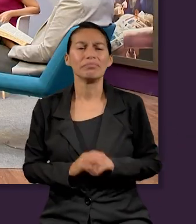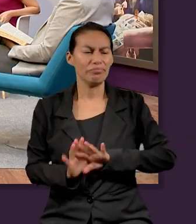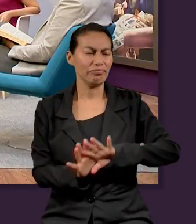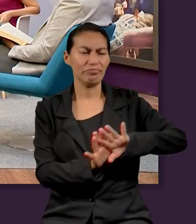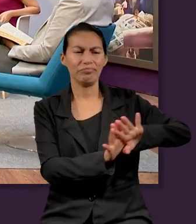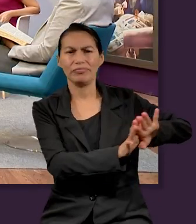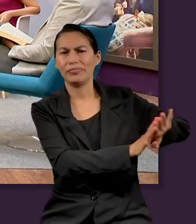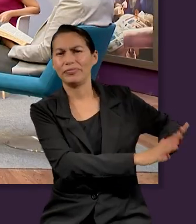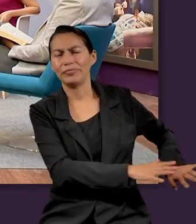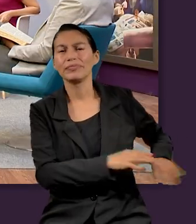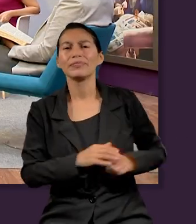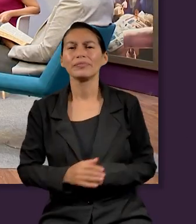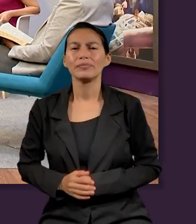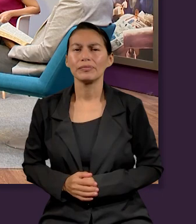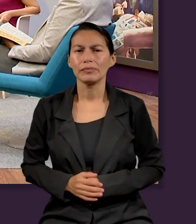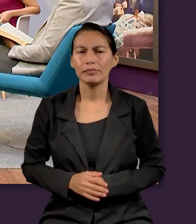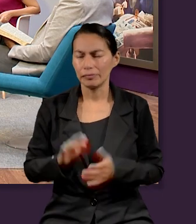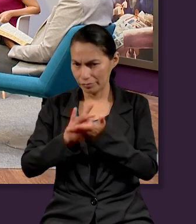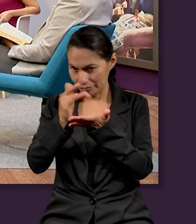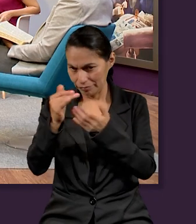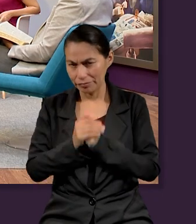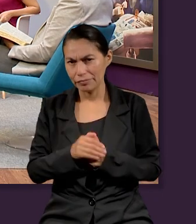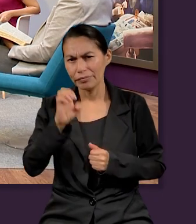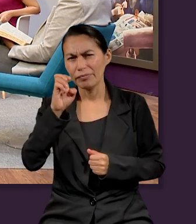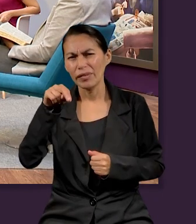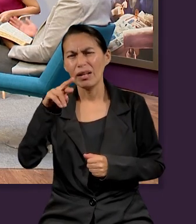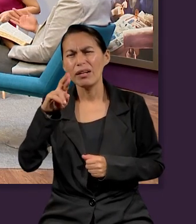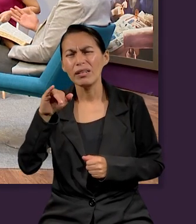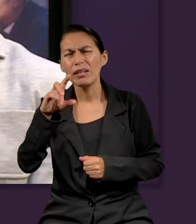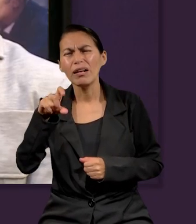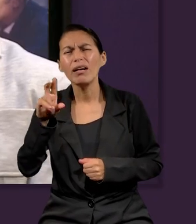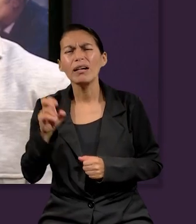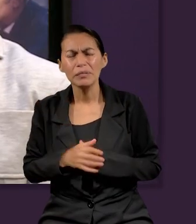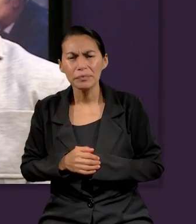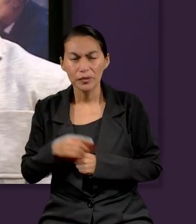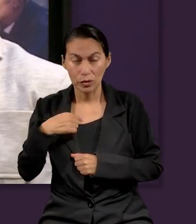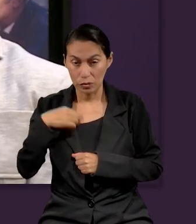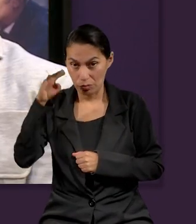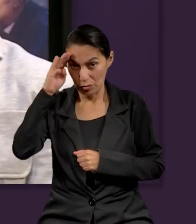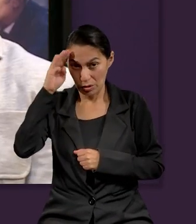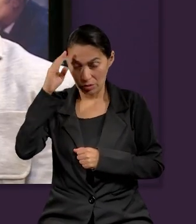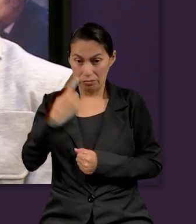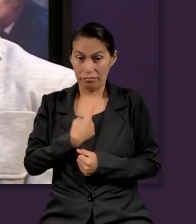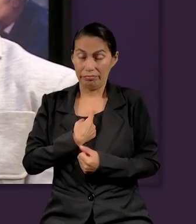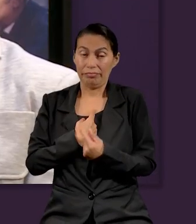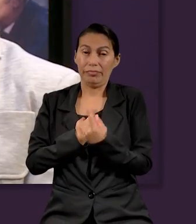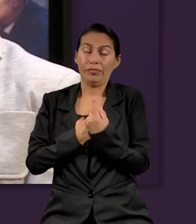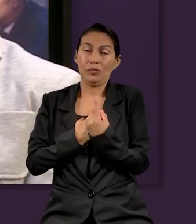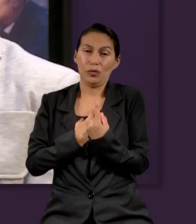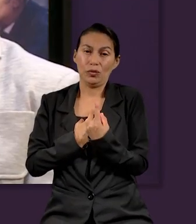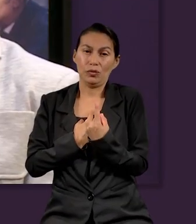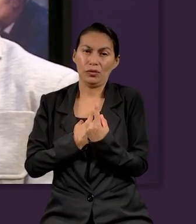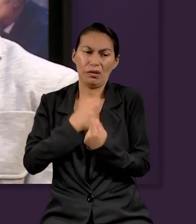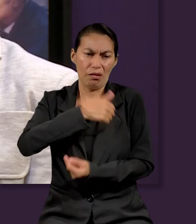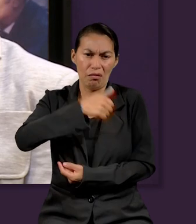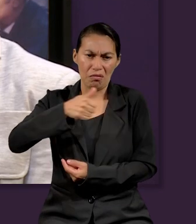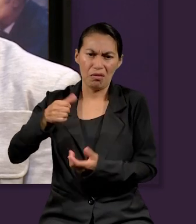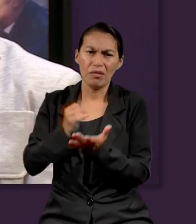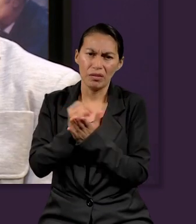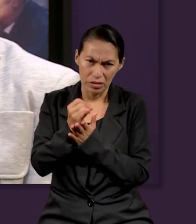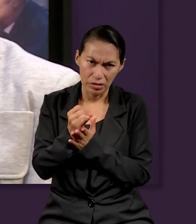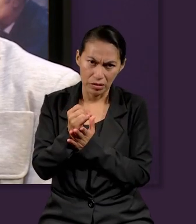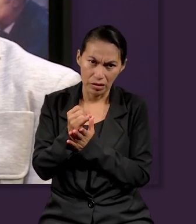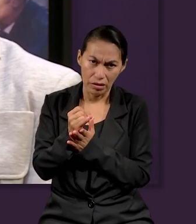salir de ahí. Muchas gracias, Enrique. Yo creo que es individual esta batalla, como usted mencionó, y es individual y no hay